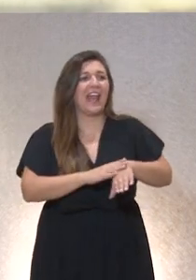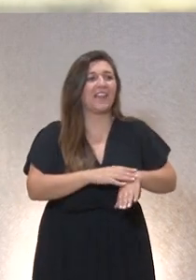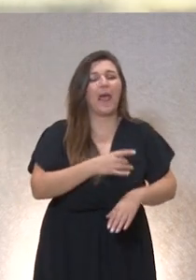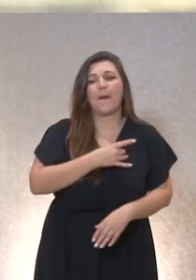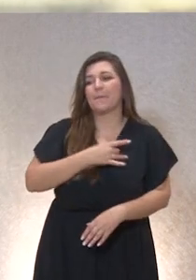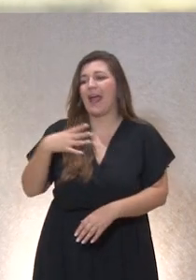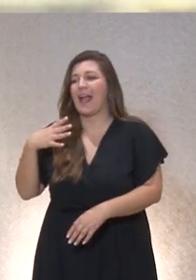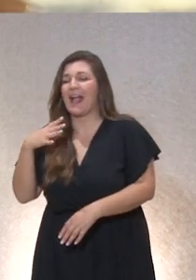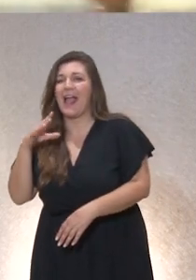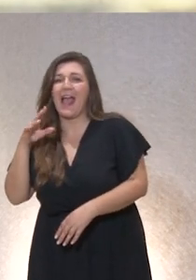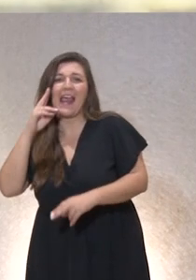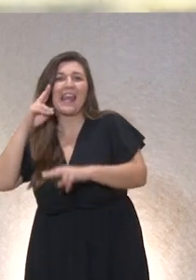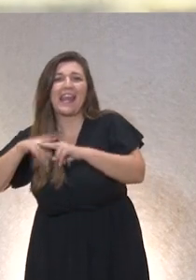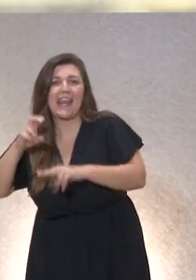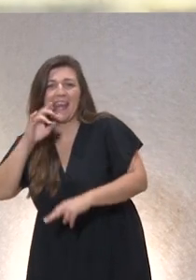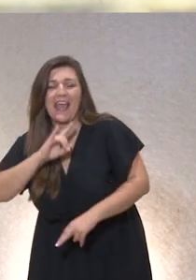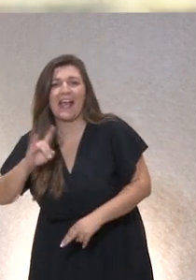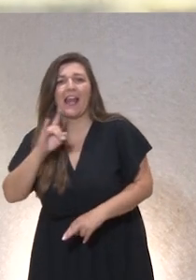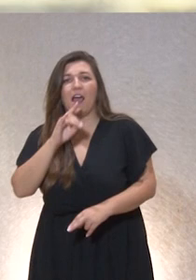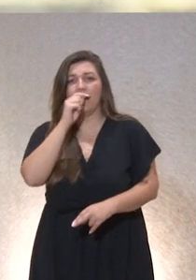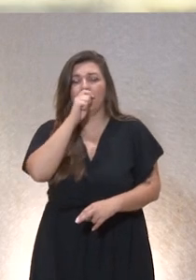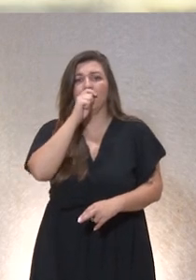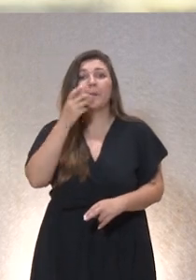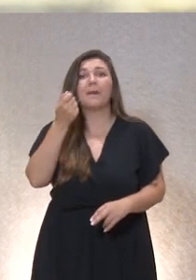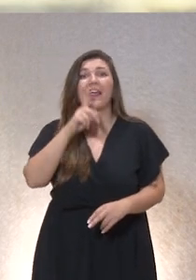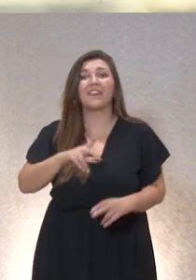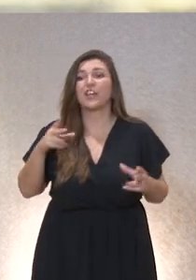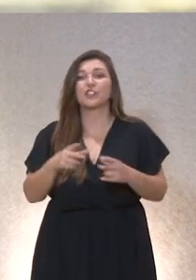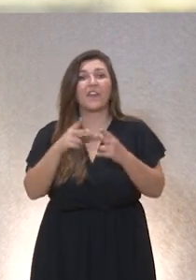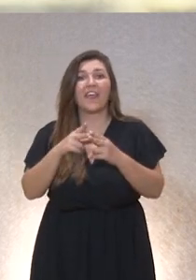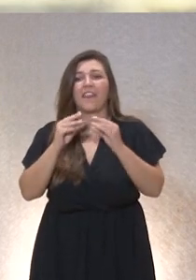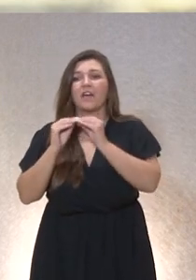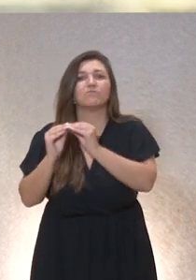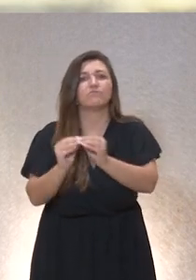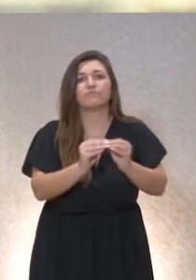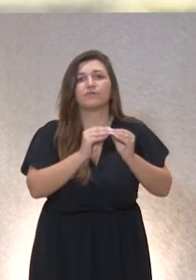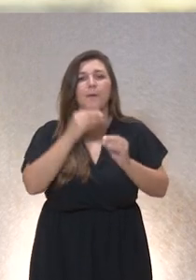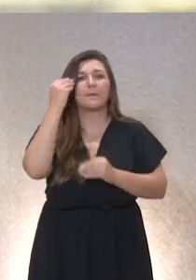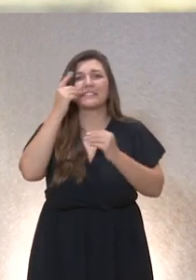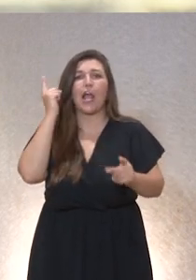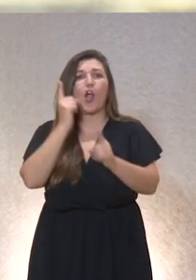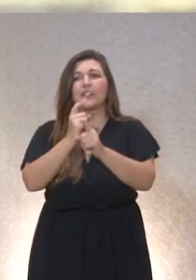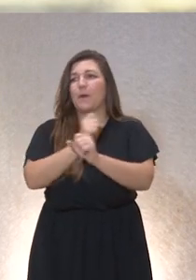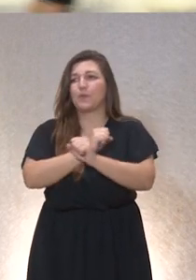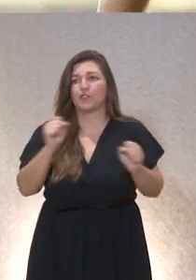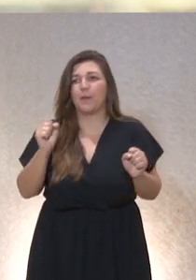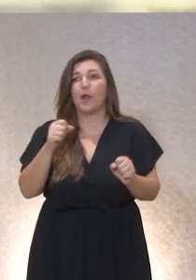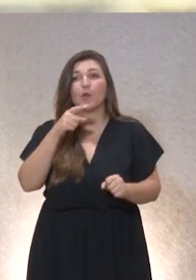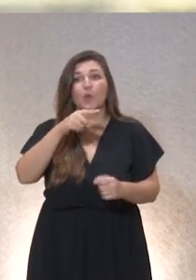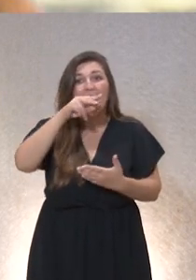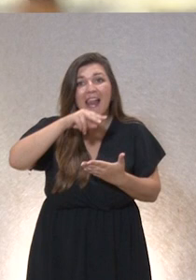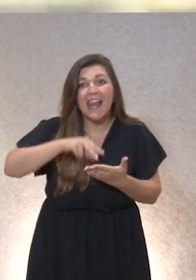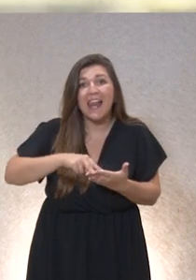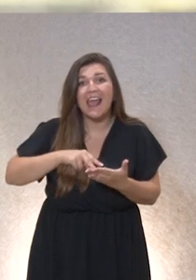y que genera consenso social indiscutiblemente nadie puede estar en contra y claro tú lees los documentos si conocéis